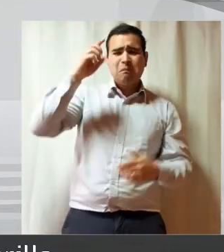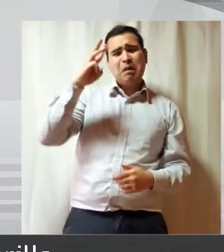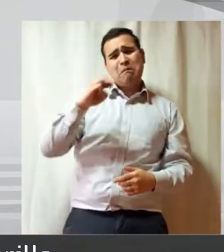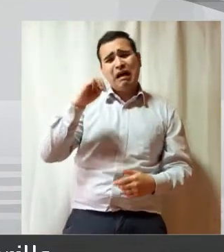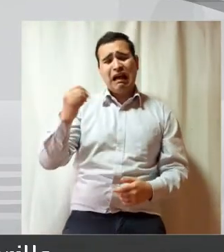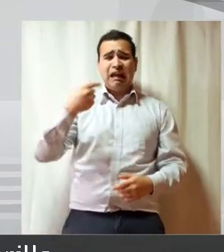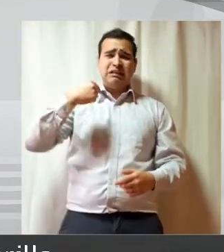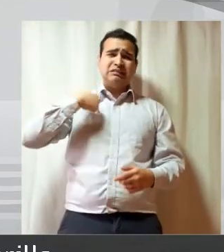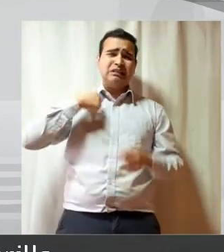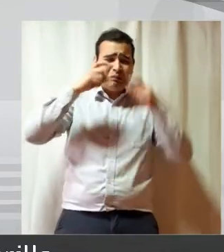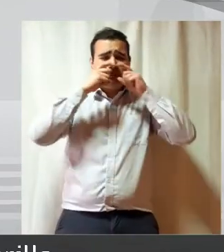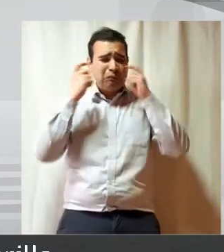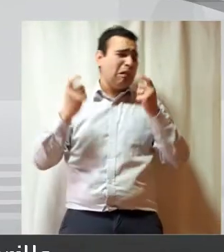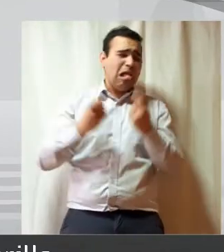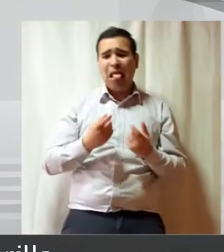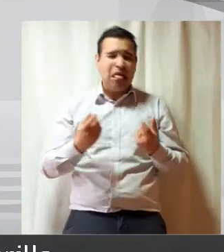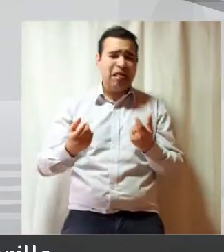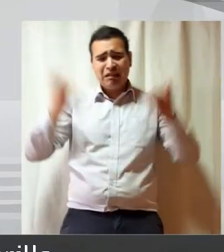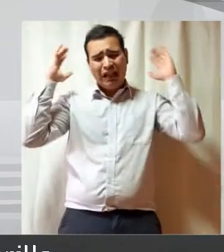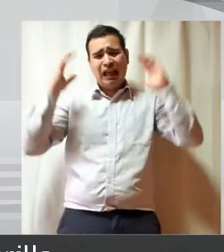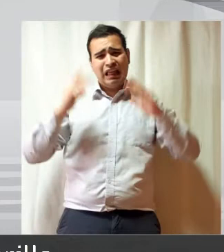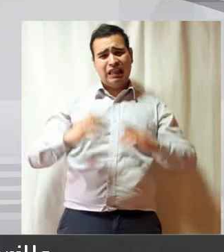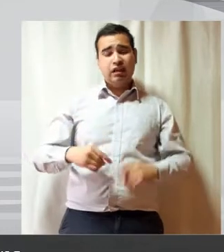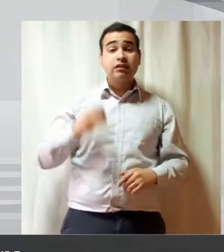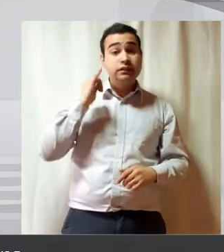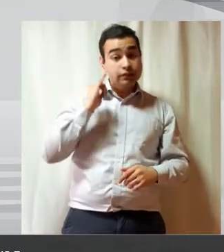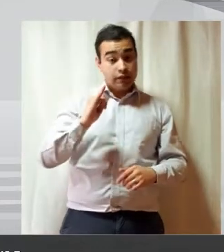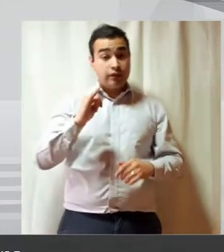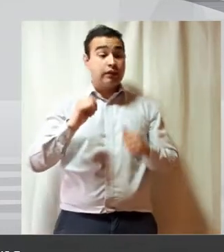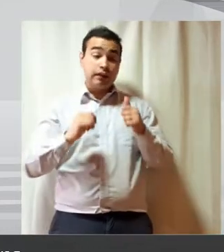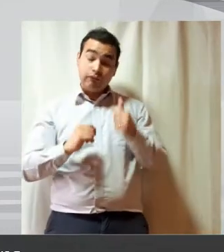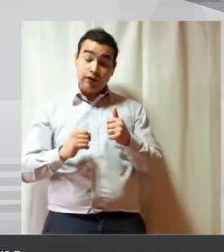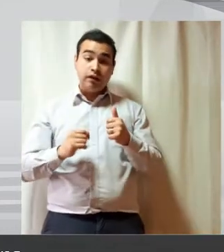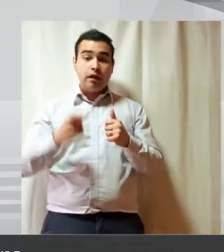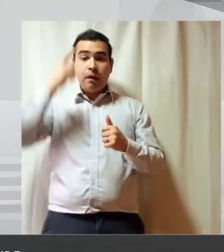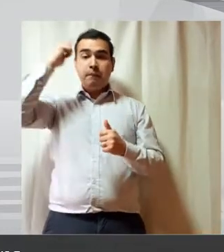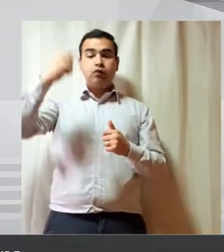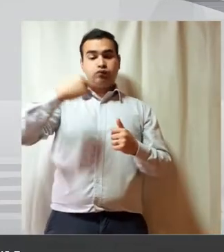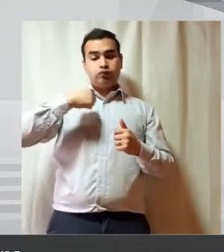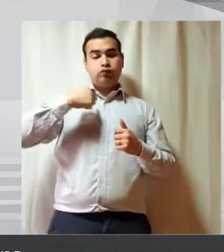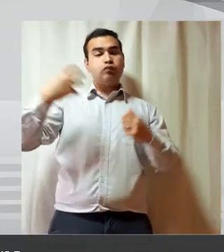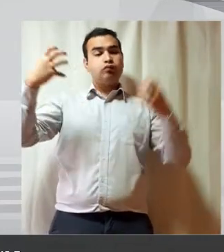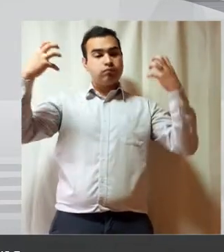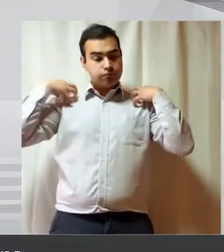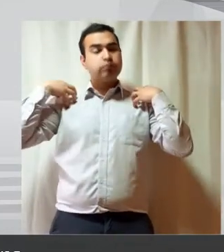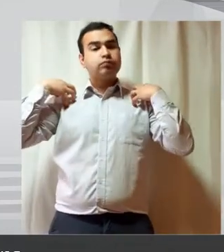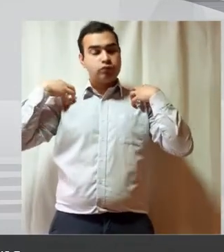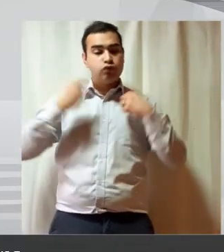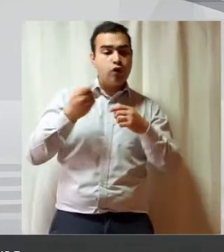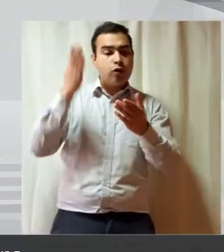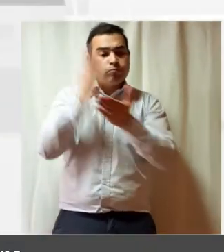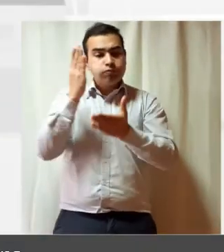Pero mamá Si el mano no tenía que haberse sacado la mascarilla Sí Está bien Pero es mi rol